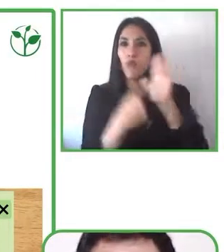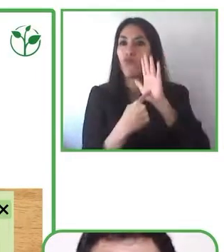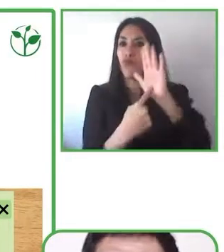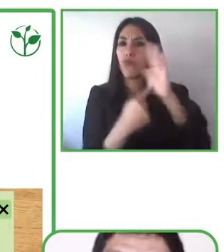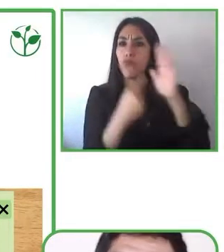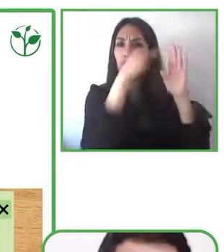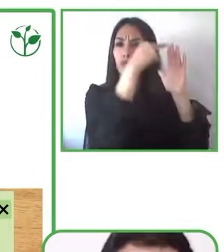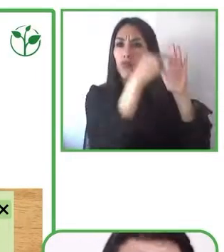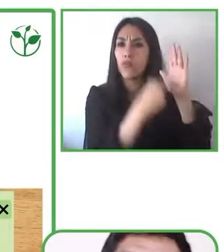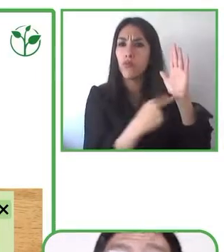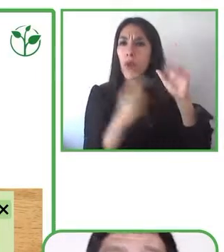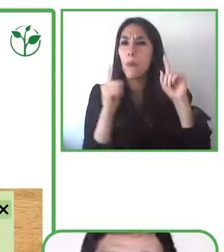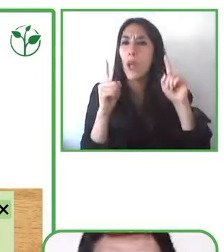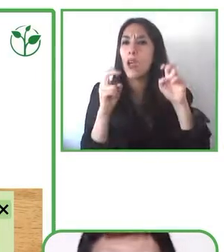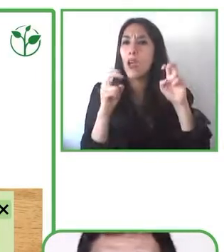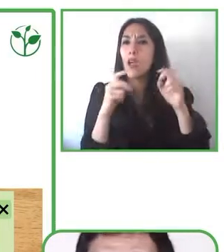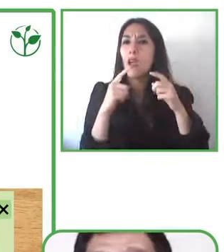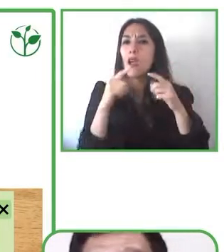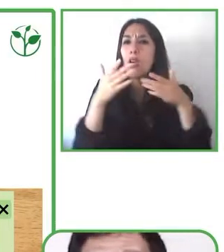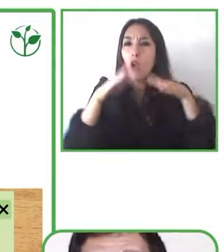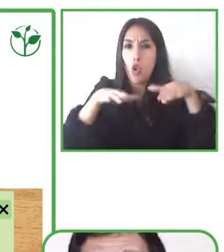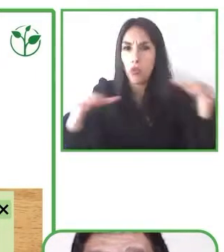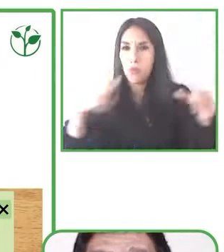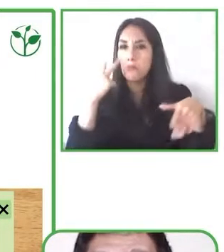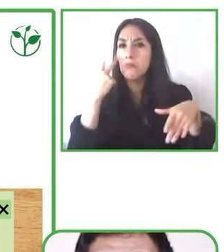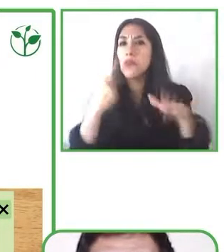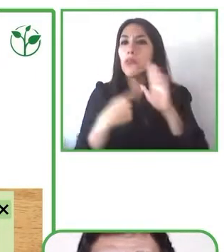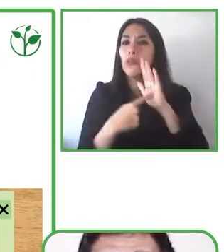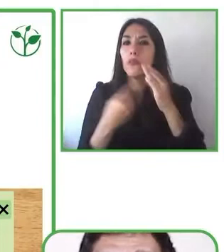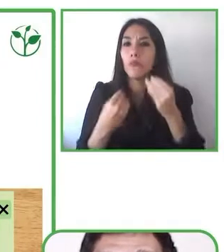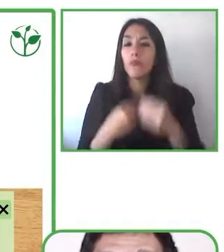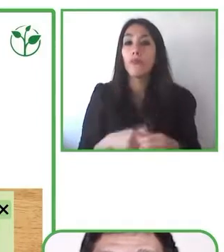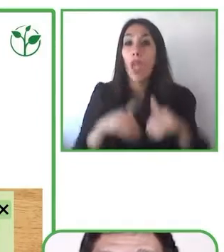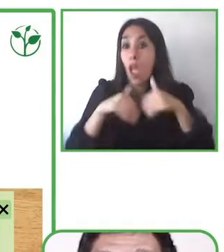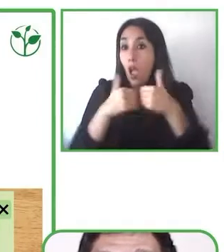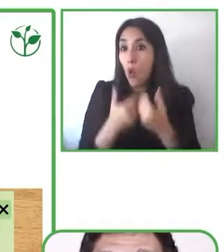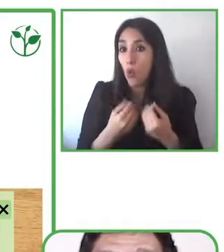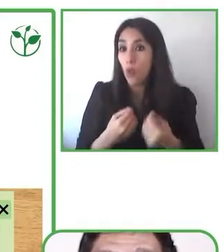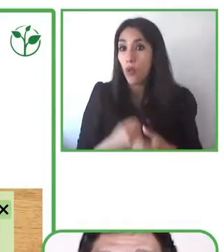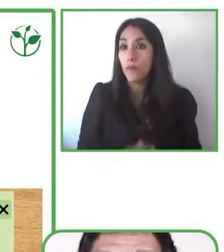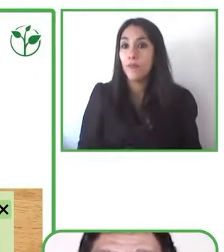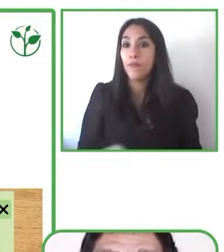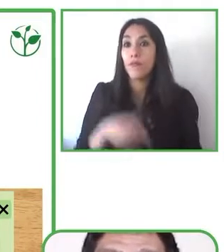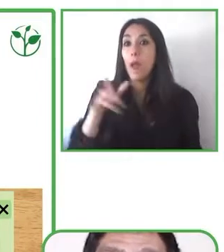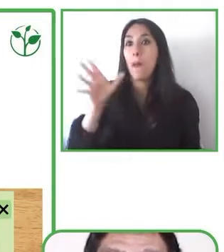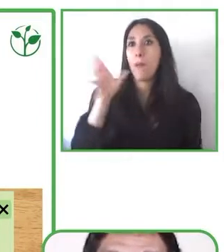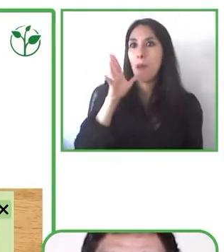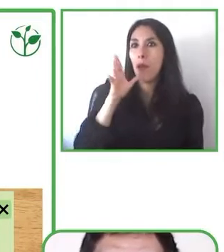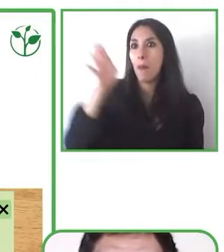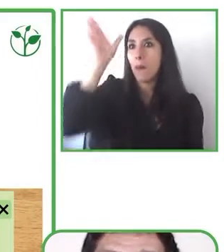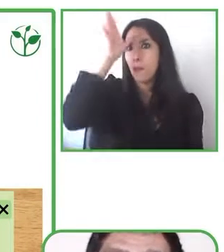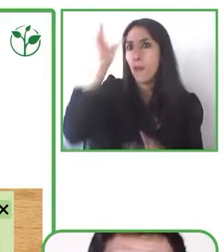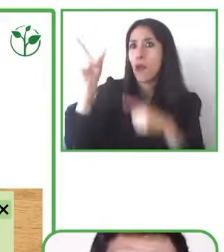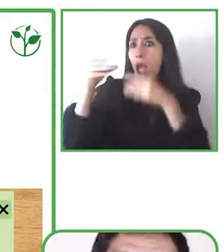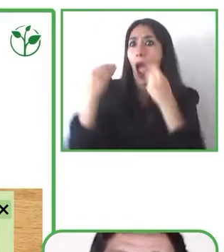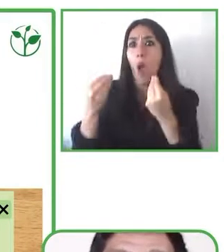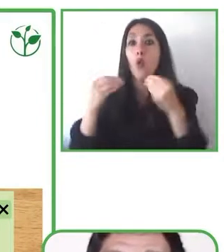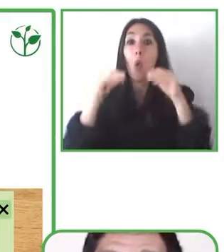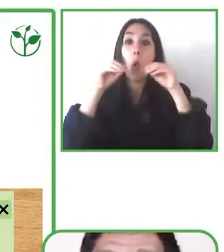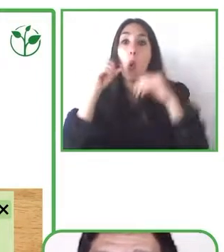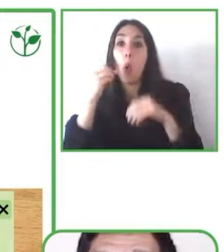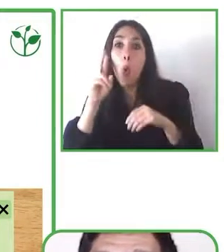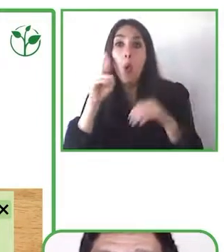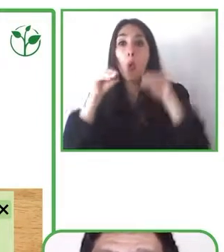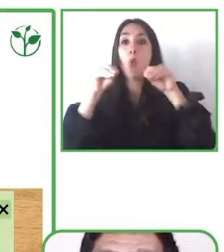manera que entonces papás, profesoras, profesores, puedan entonces también estar estimulando estas habilidades a través